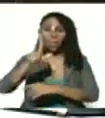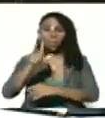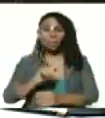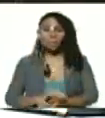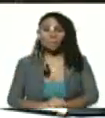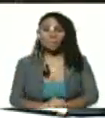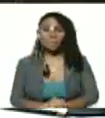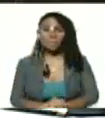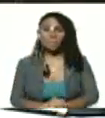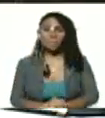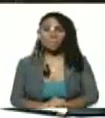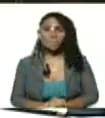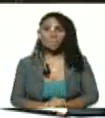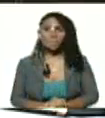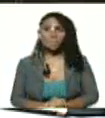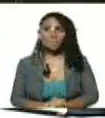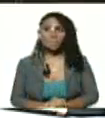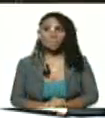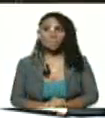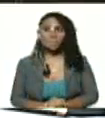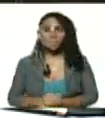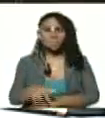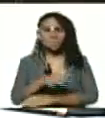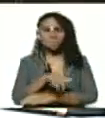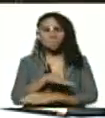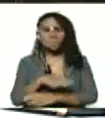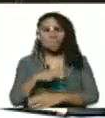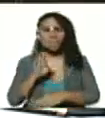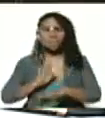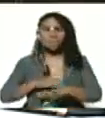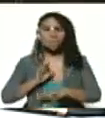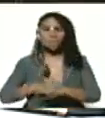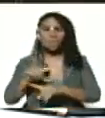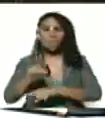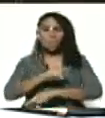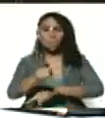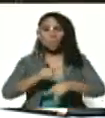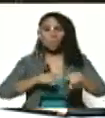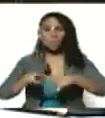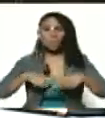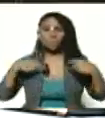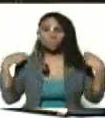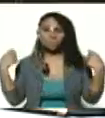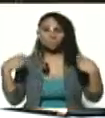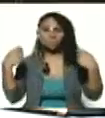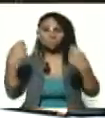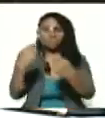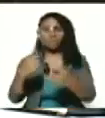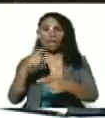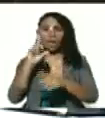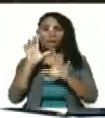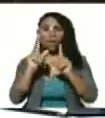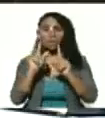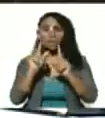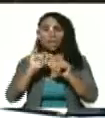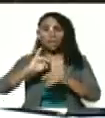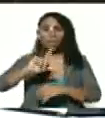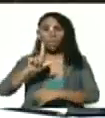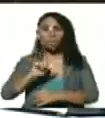donde hubo una coordinación, una campaña que remató en el 11 de julio,